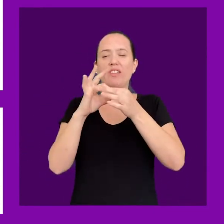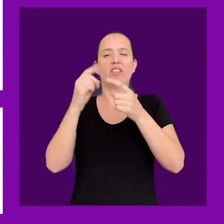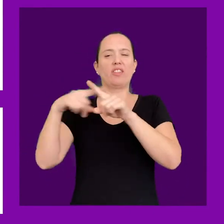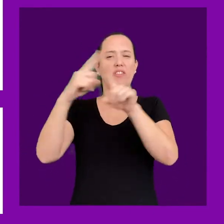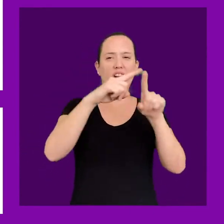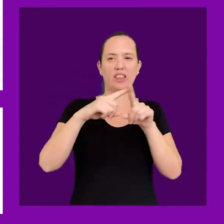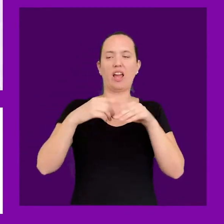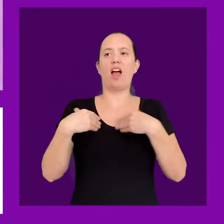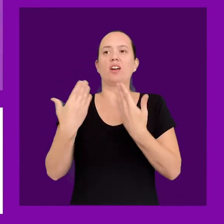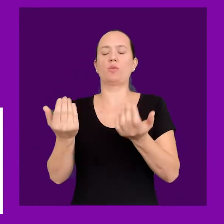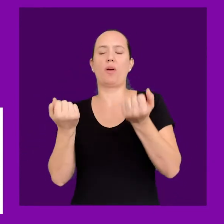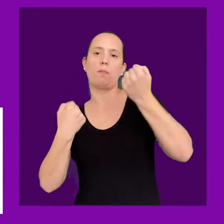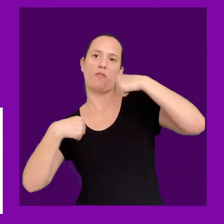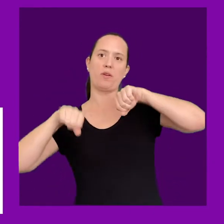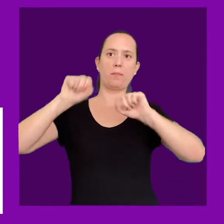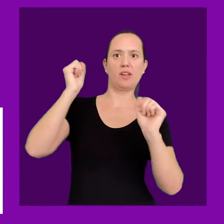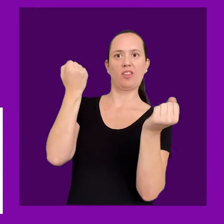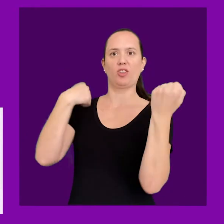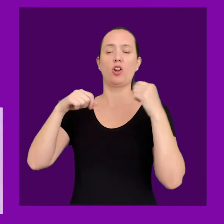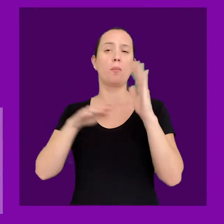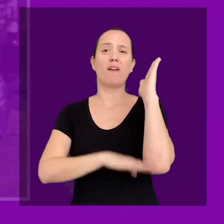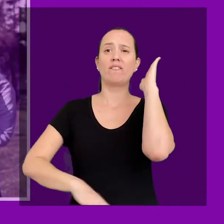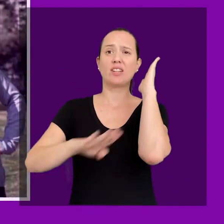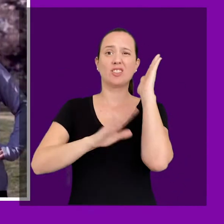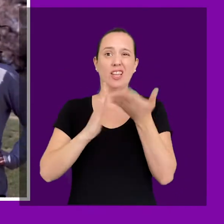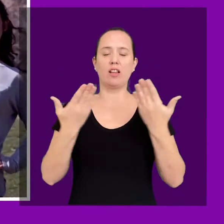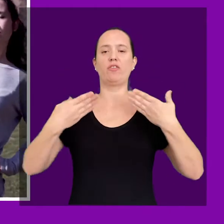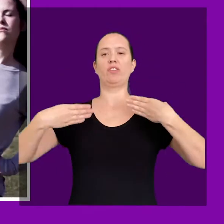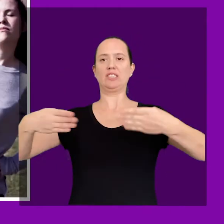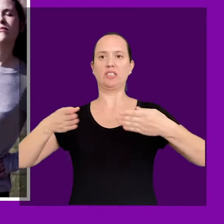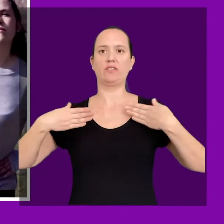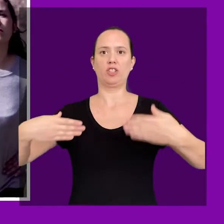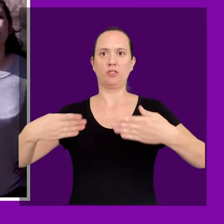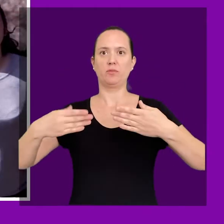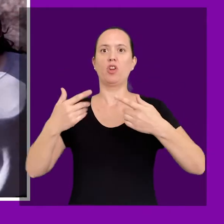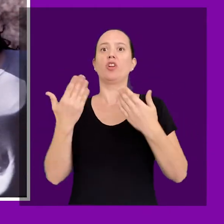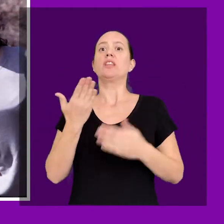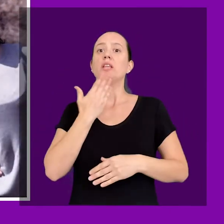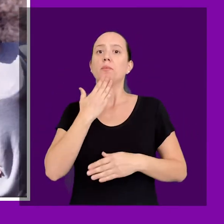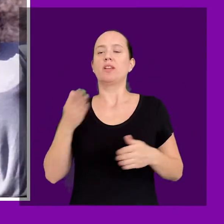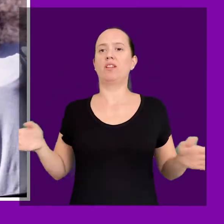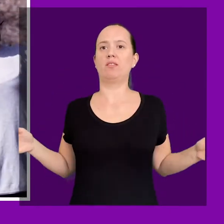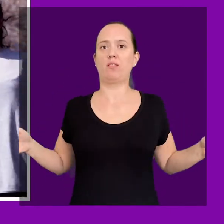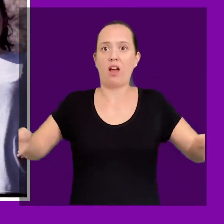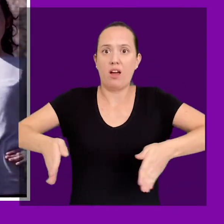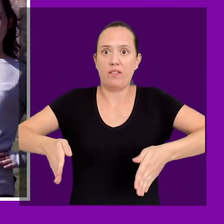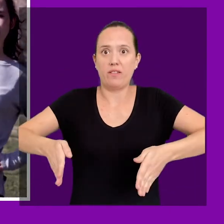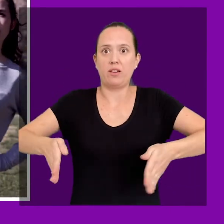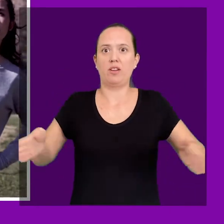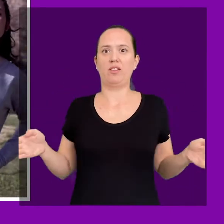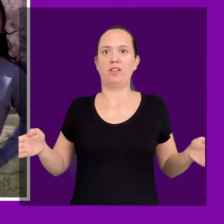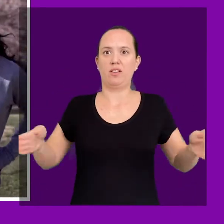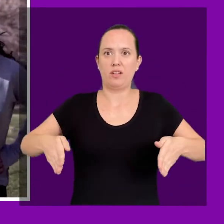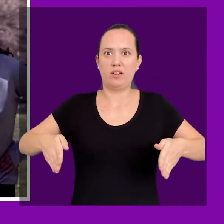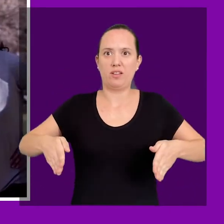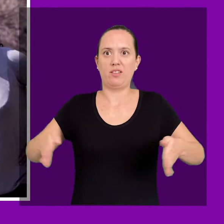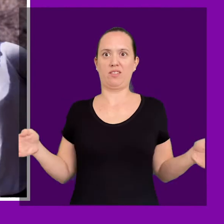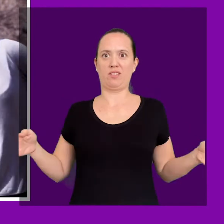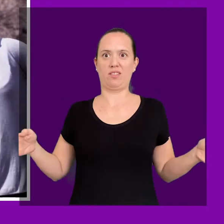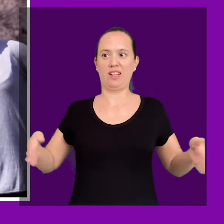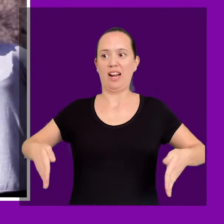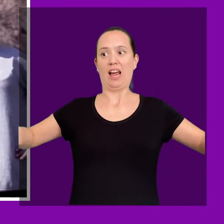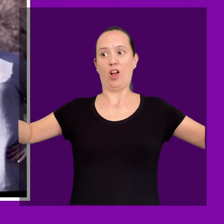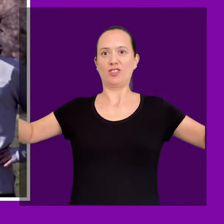poseen diferentes movimientos. Los más básicos son flexión-extensión, abducción o alejamiento,